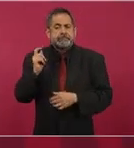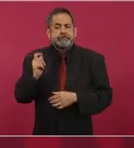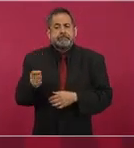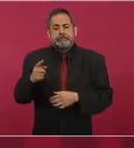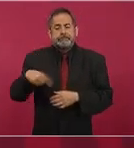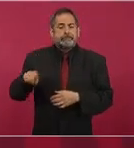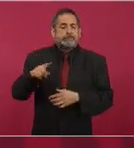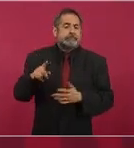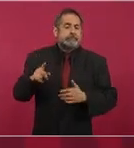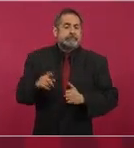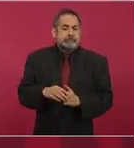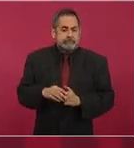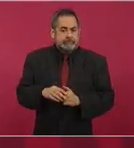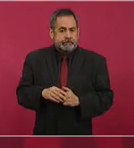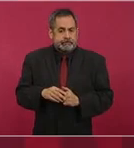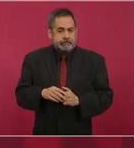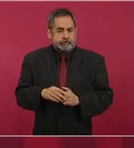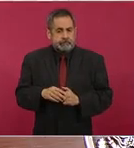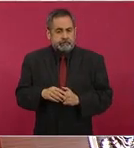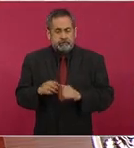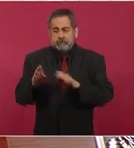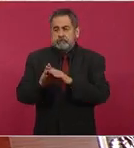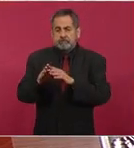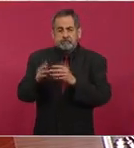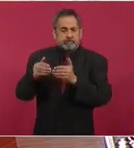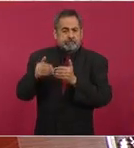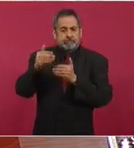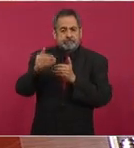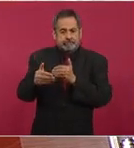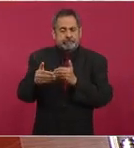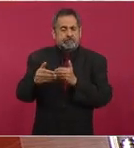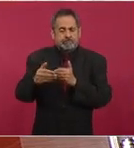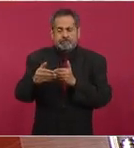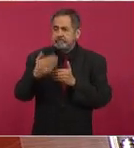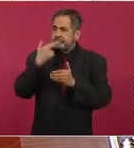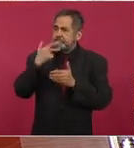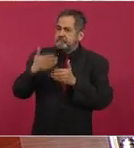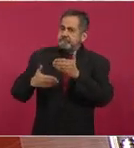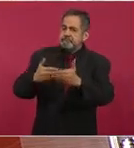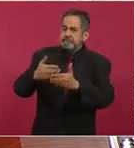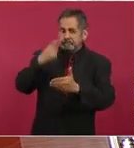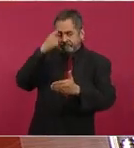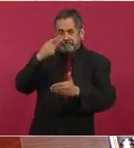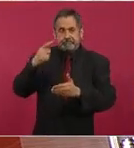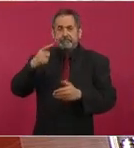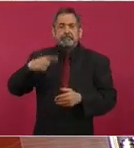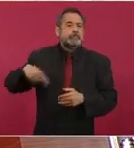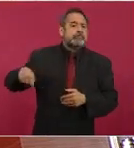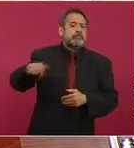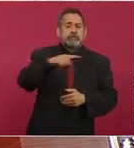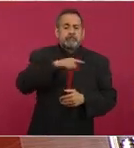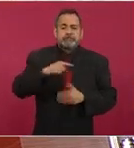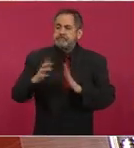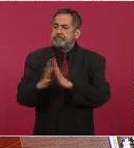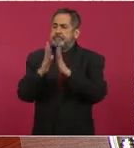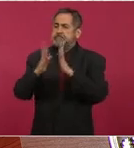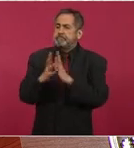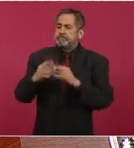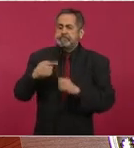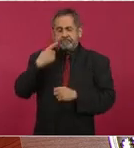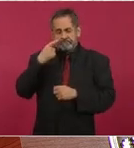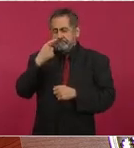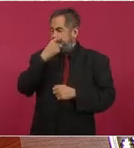un paso adelante en la democracia participativa.